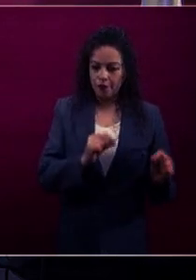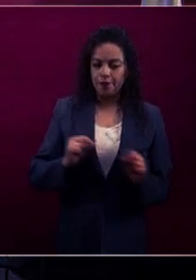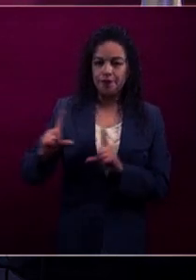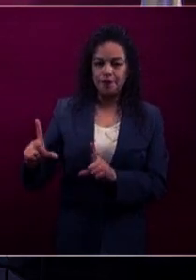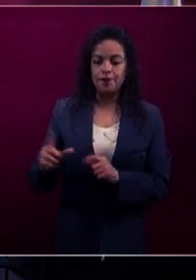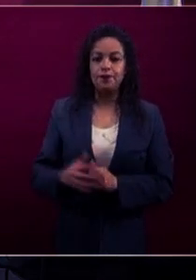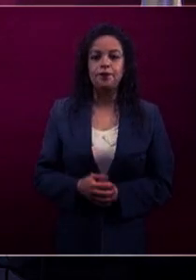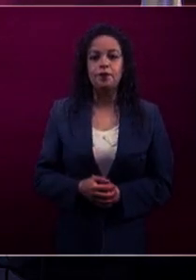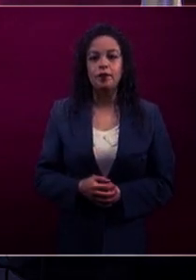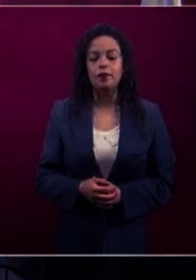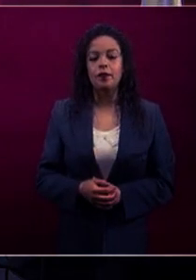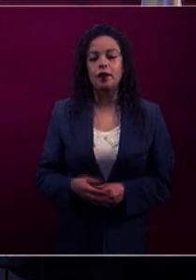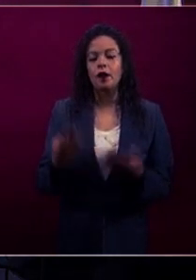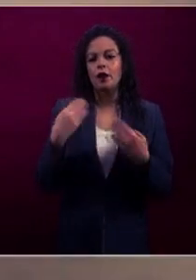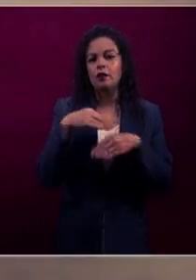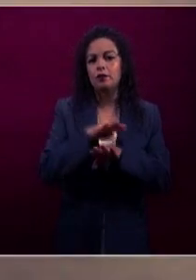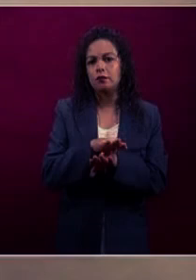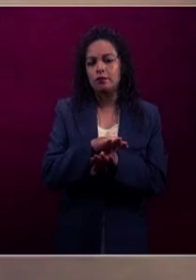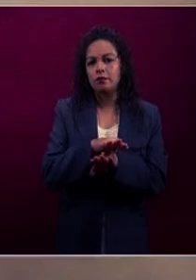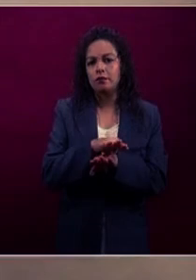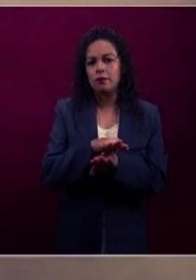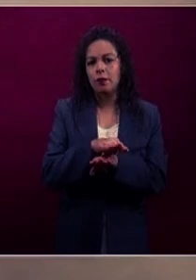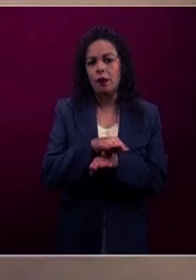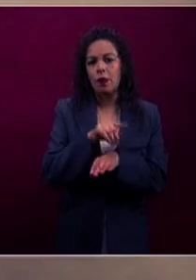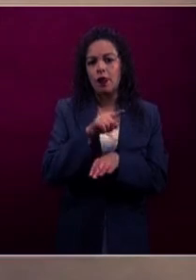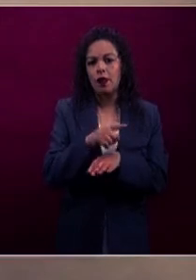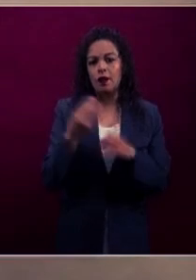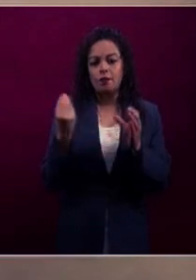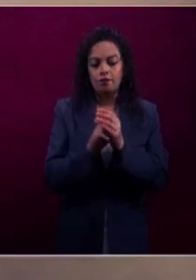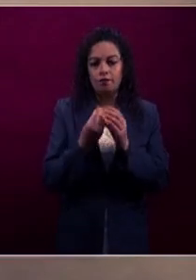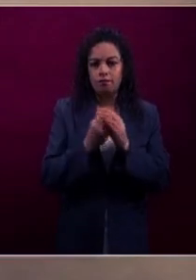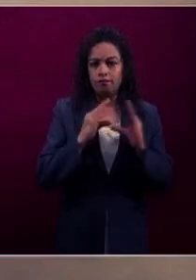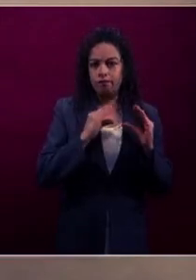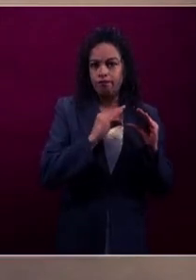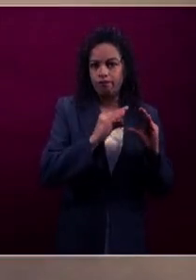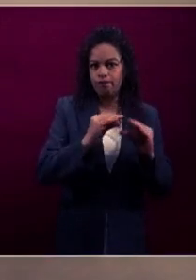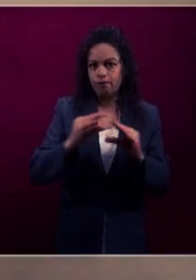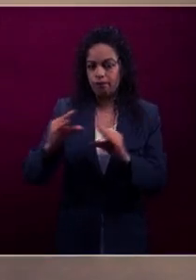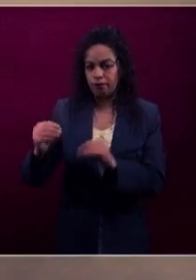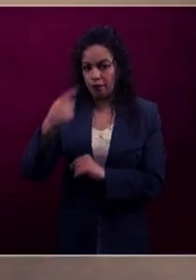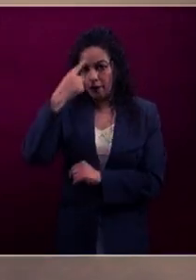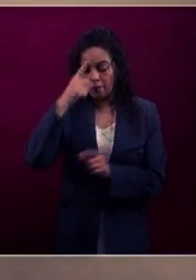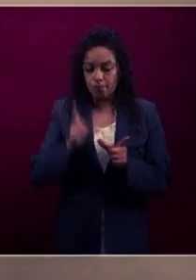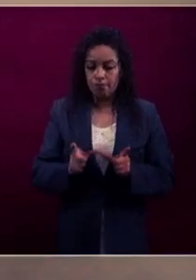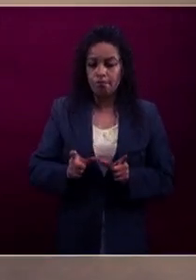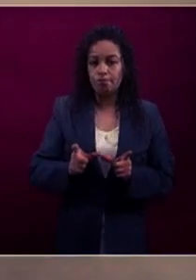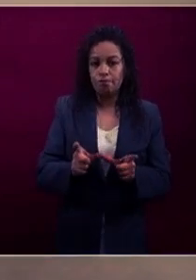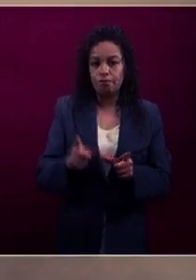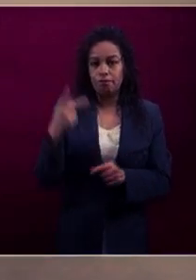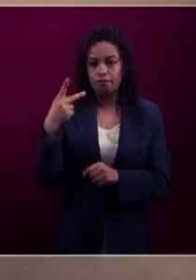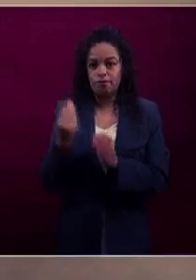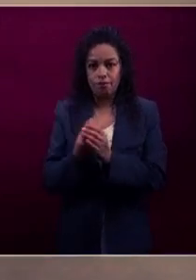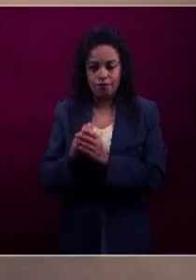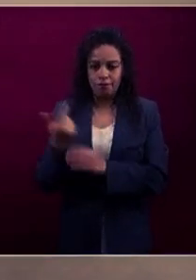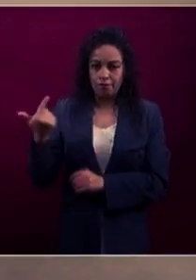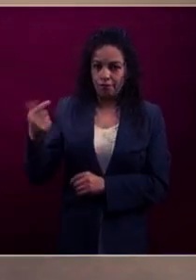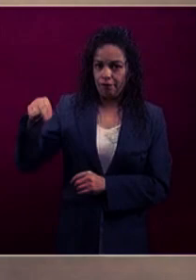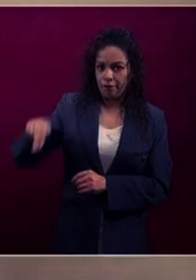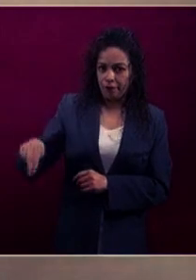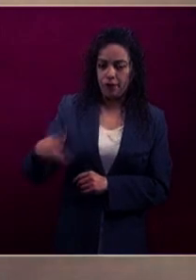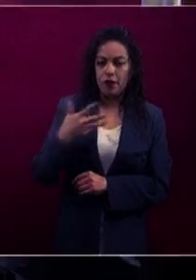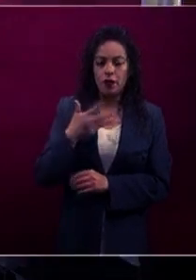capacitación, tenemos los cursos de formación inicial para la Guardia Nacional, se han capacitado más de 25 mil,